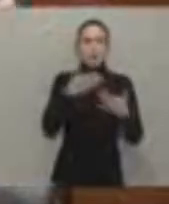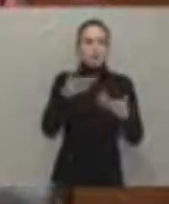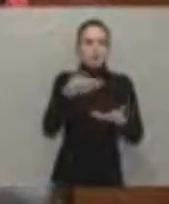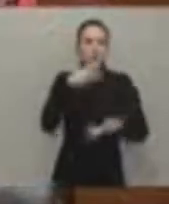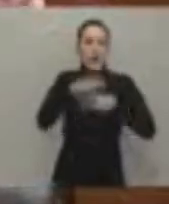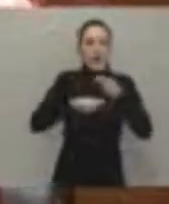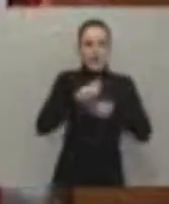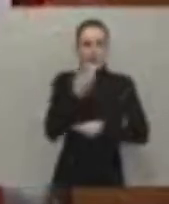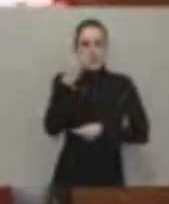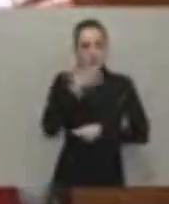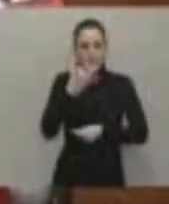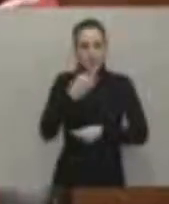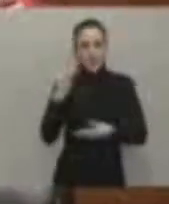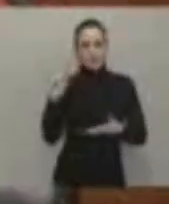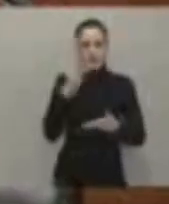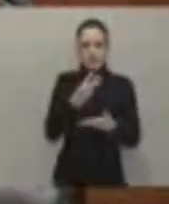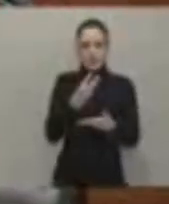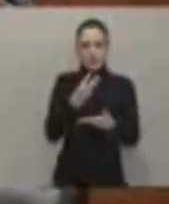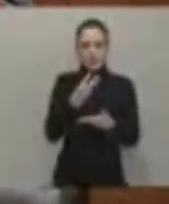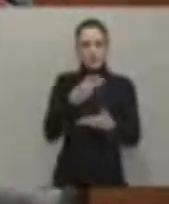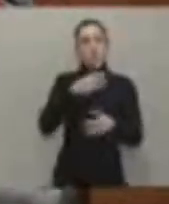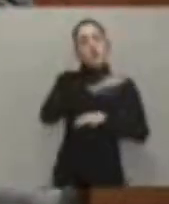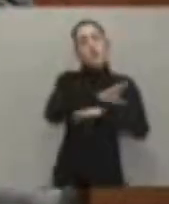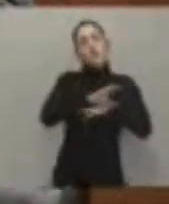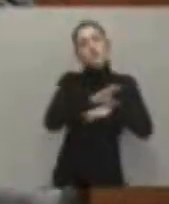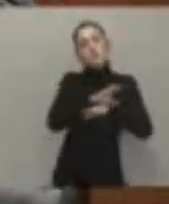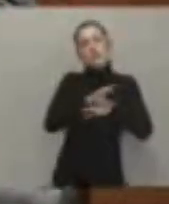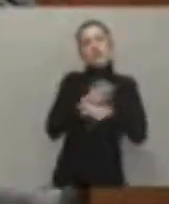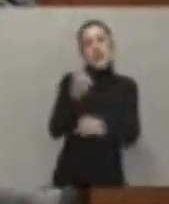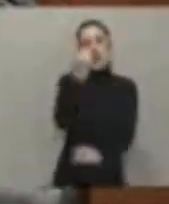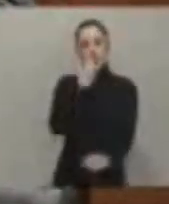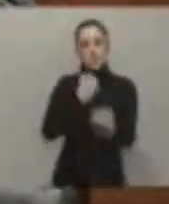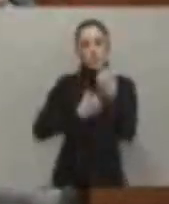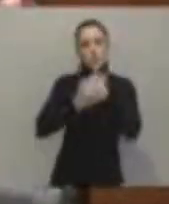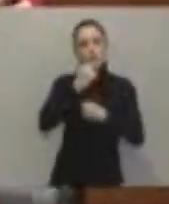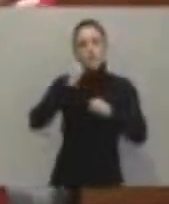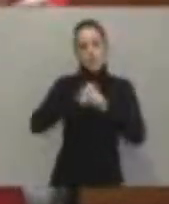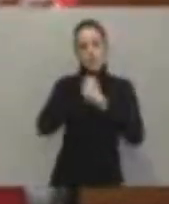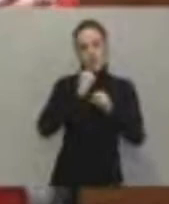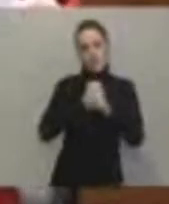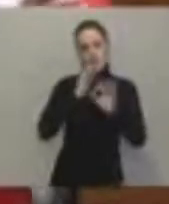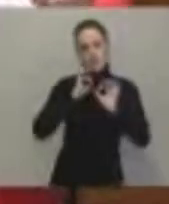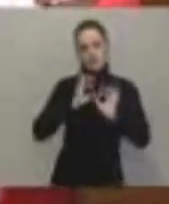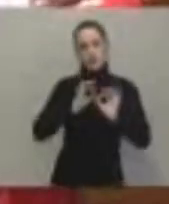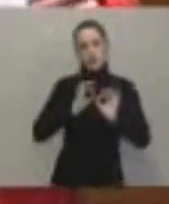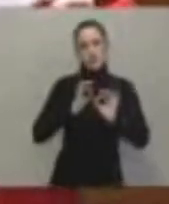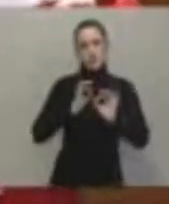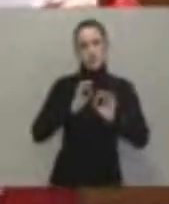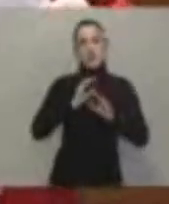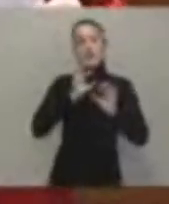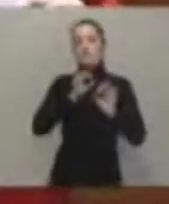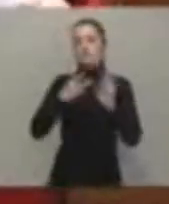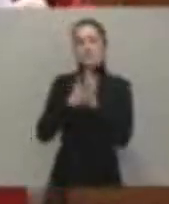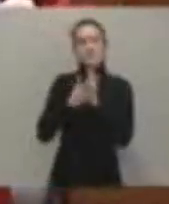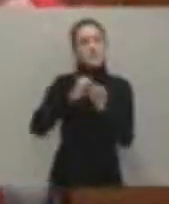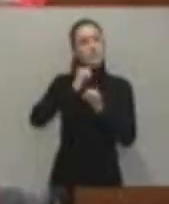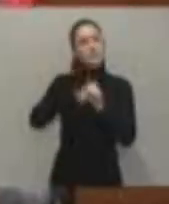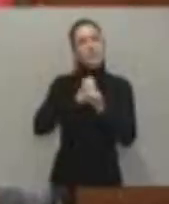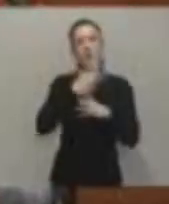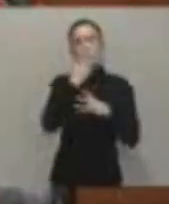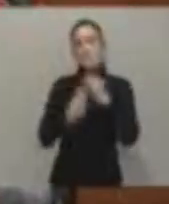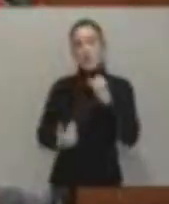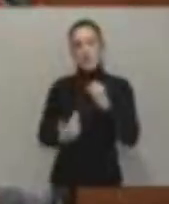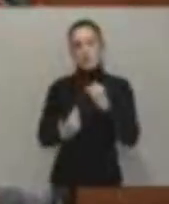años, la Consejería de Economía y de Empleo. Ha sido una labor fallida. Ha habido